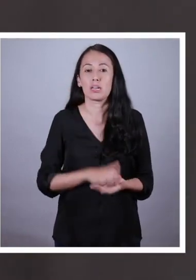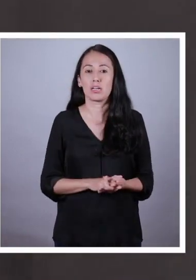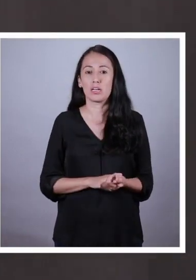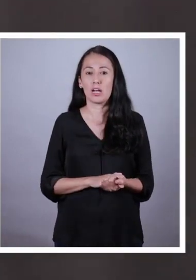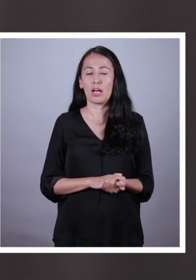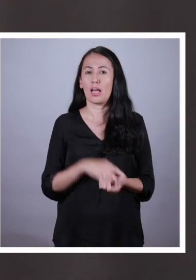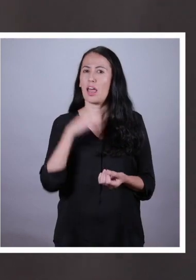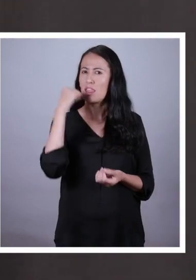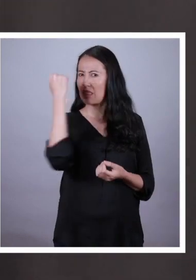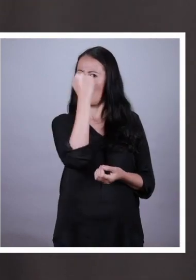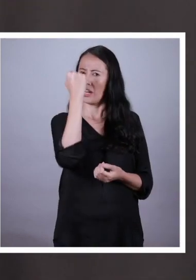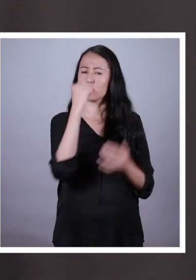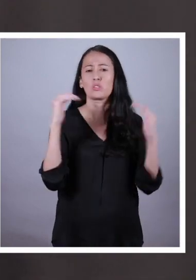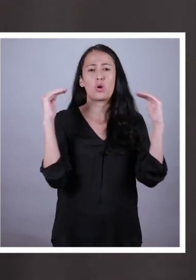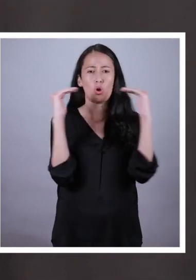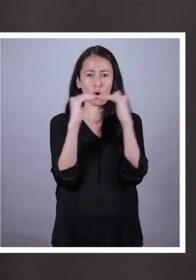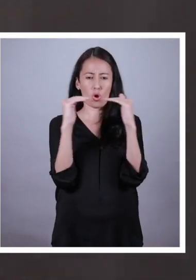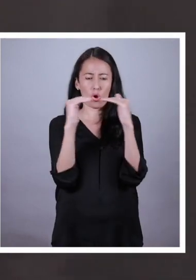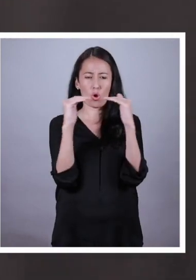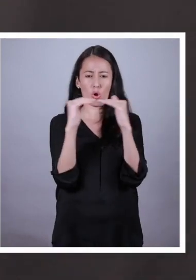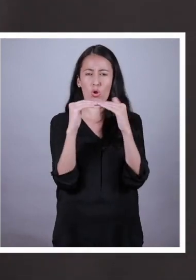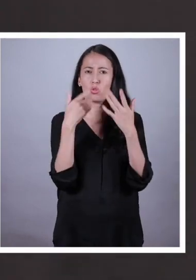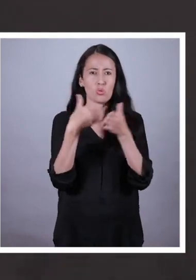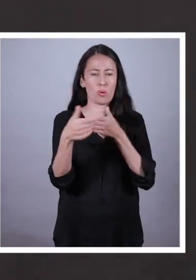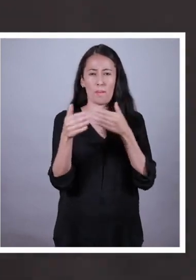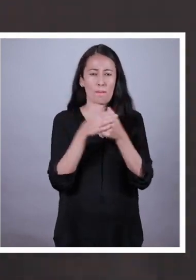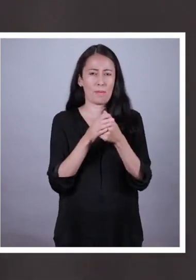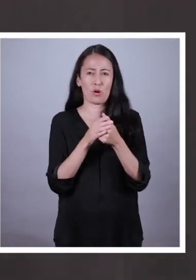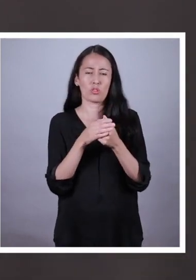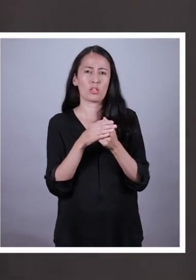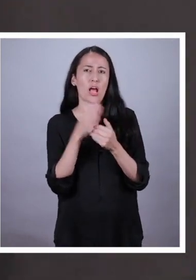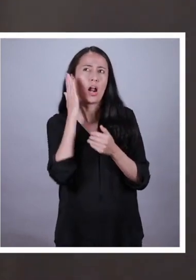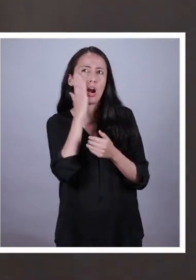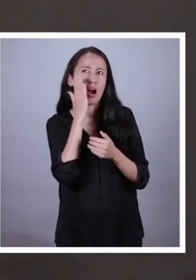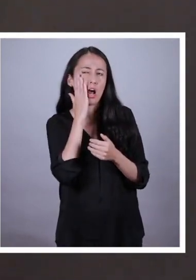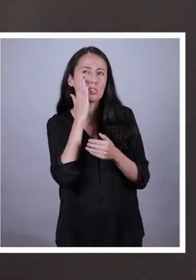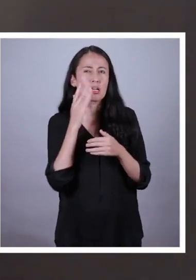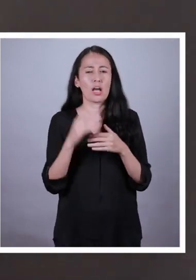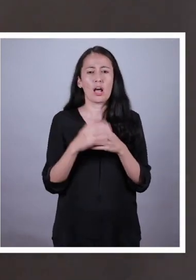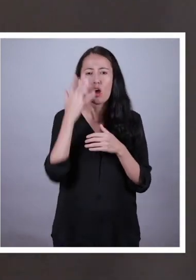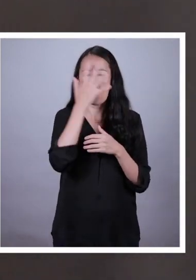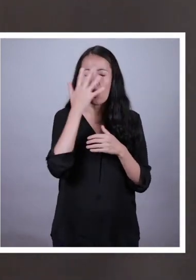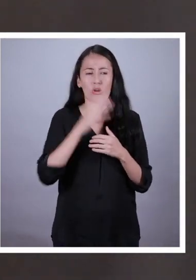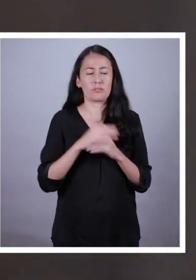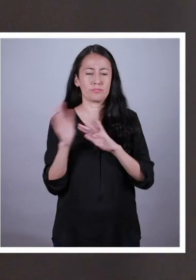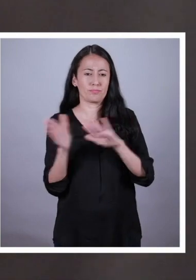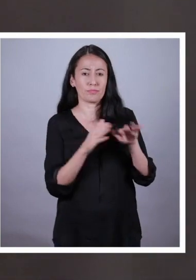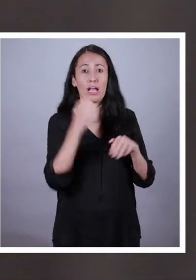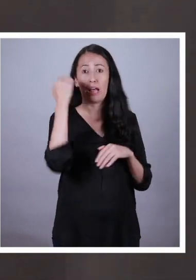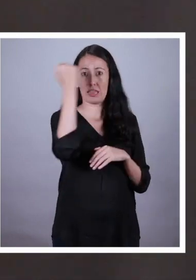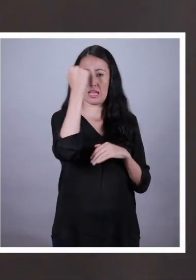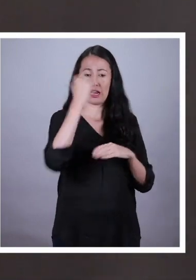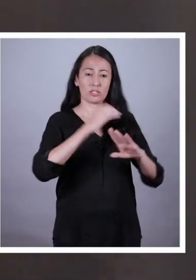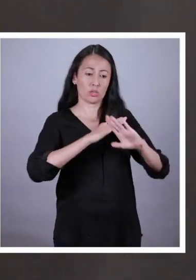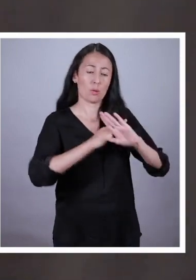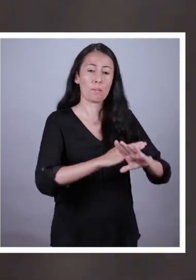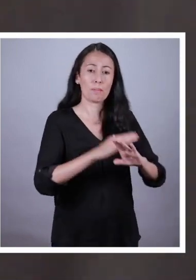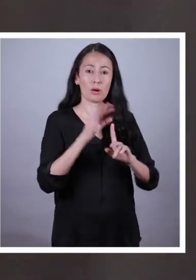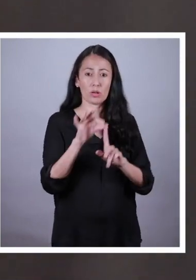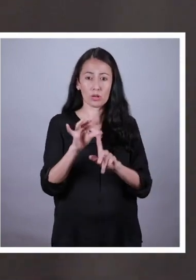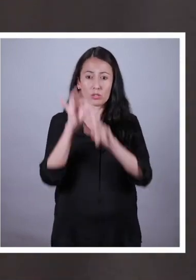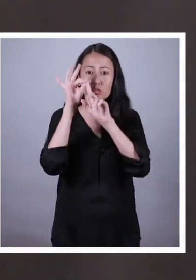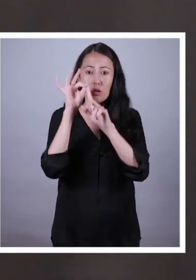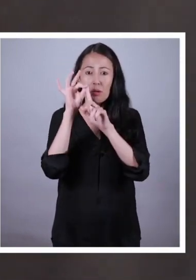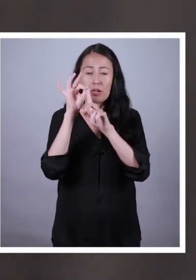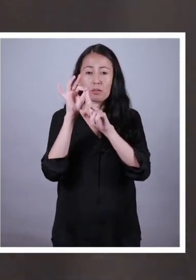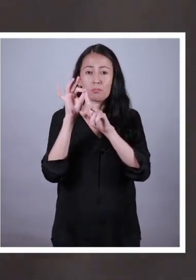Derecho a la igualdad sin distinción de raza, nacionalidad o religión Derecho a una protección especial para crecer física,